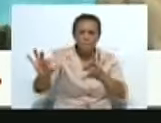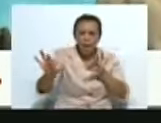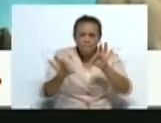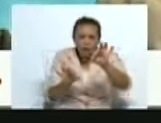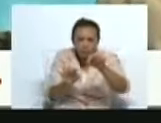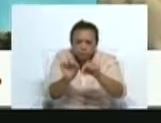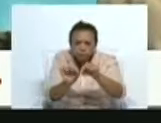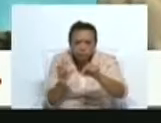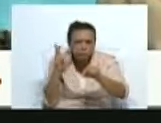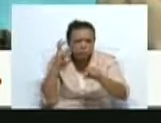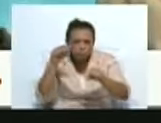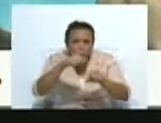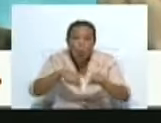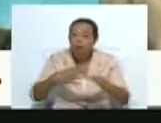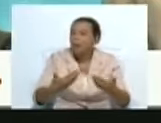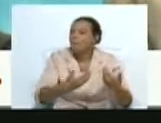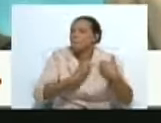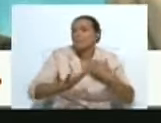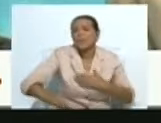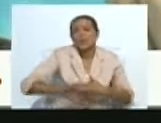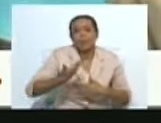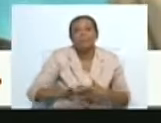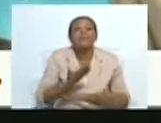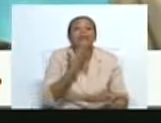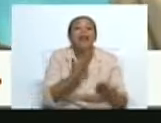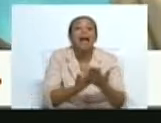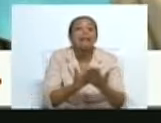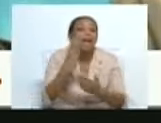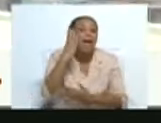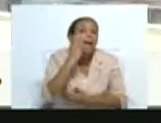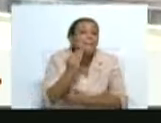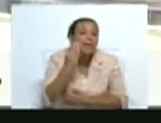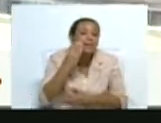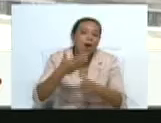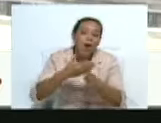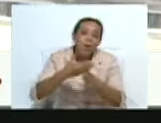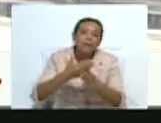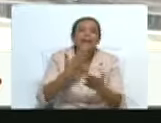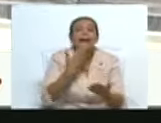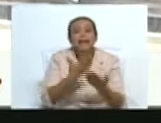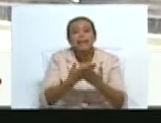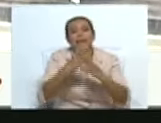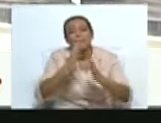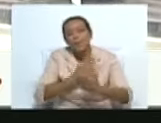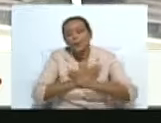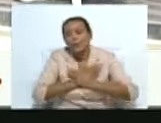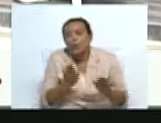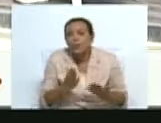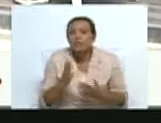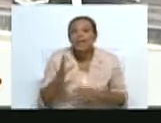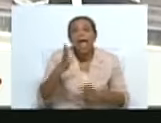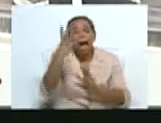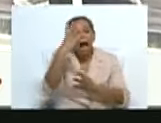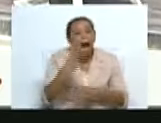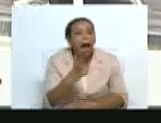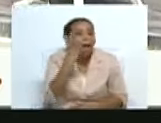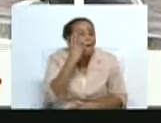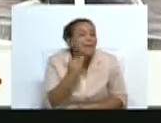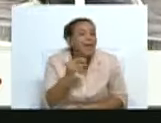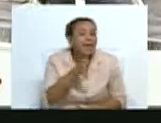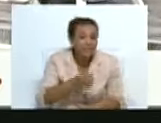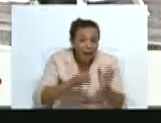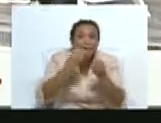esto es también fundamental. Gracias por compartir esa experiencia, pero además agradecemos inmensamente que lleven esta lupa, esta